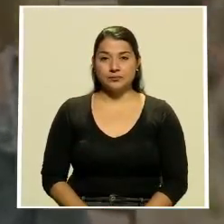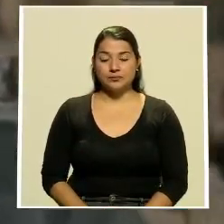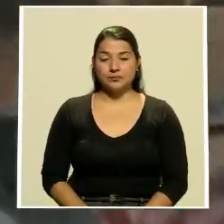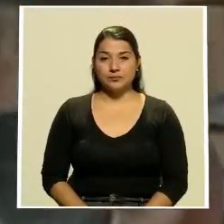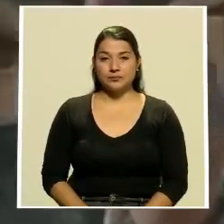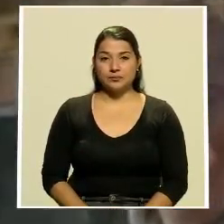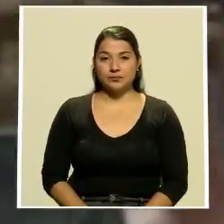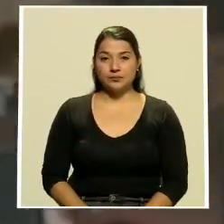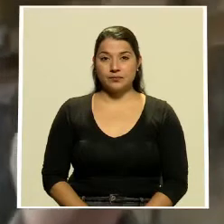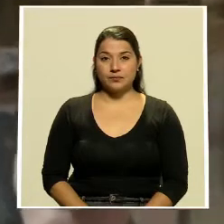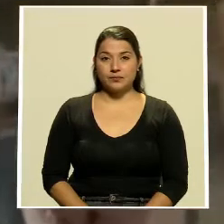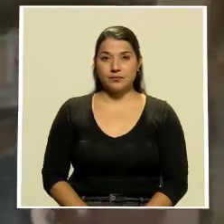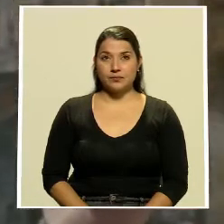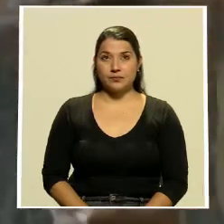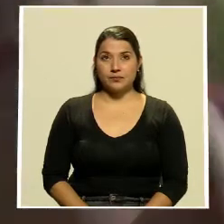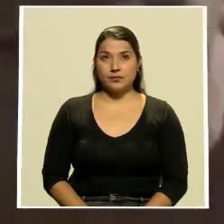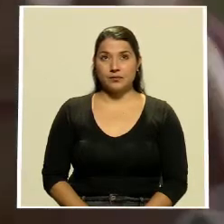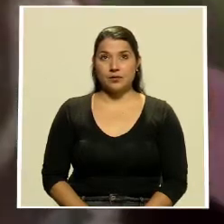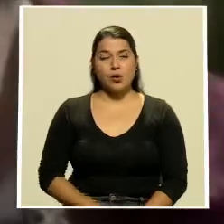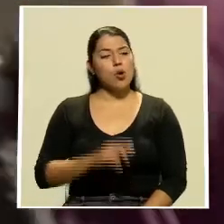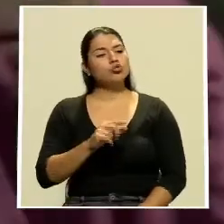hay que ir a justicia sin emplear la espada